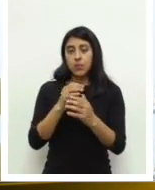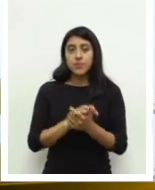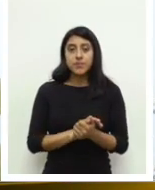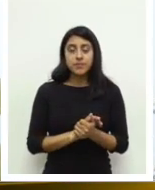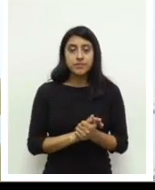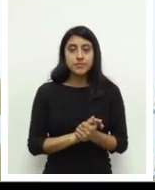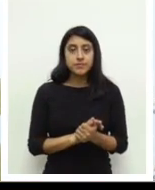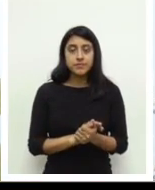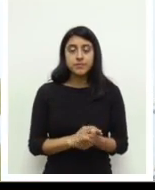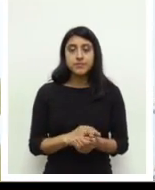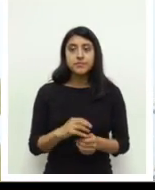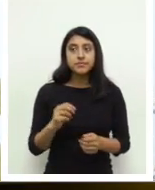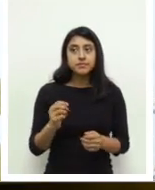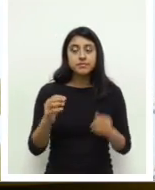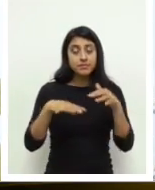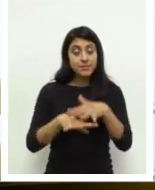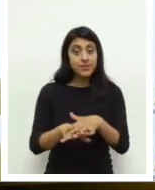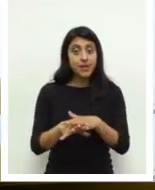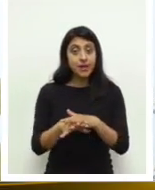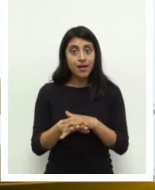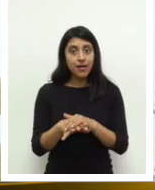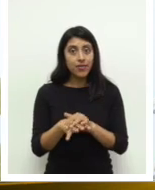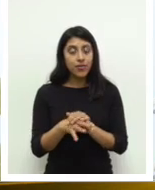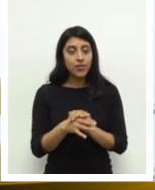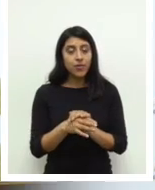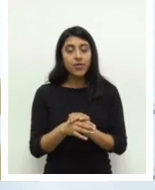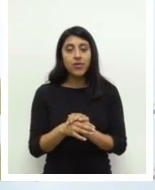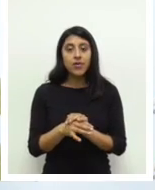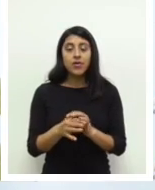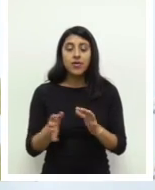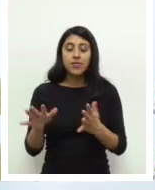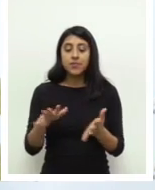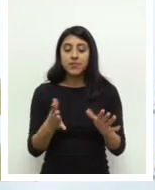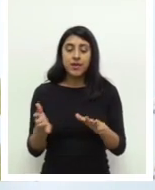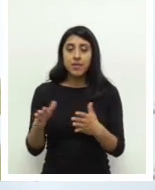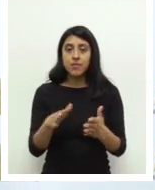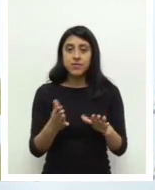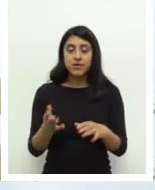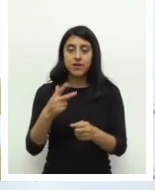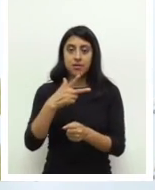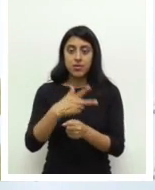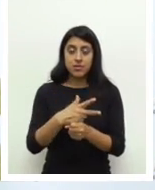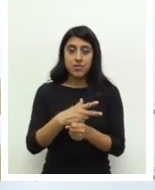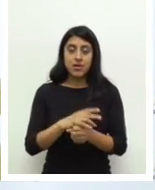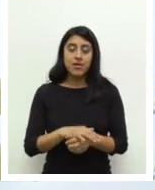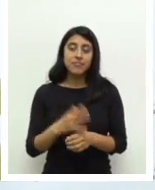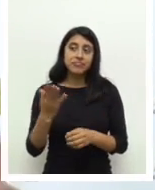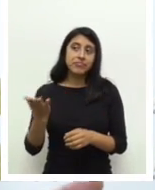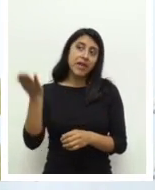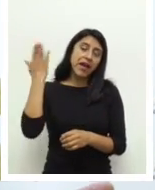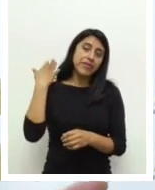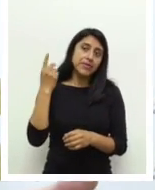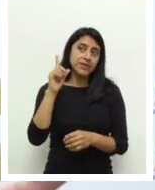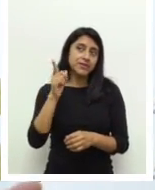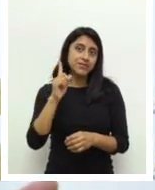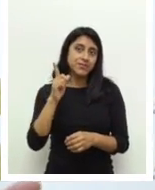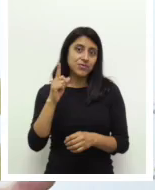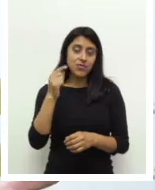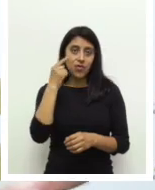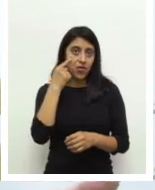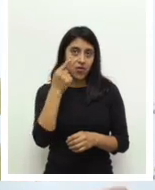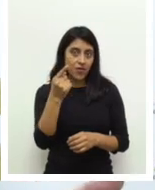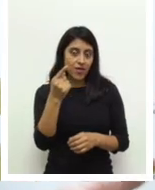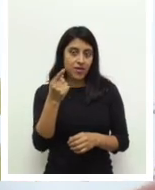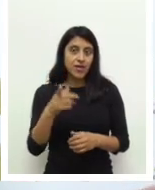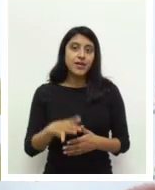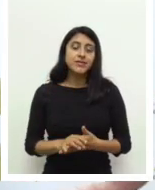o los saxofonistas o los trombonistas han integrado otro tipo de agrupaciones que antes solo estaban